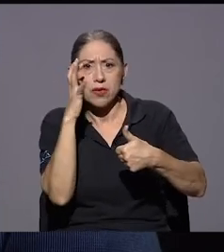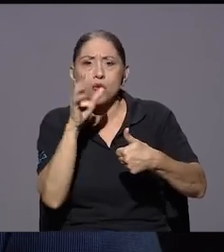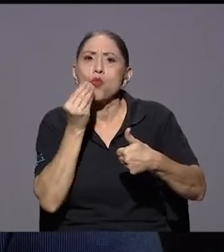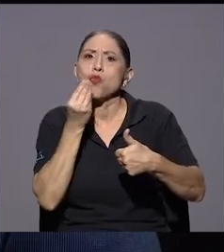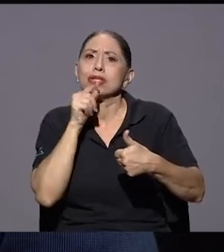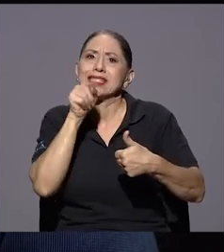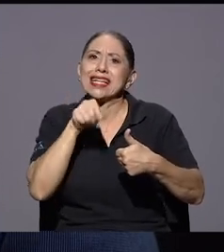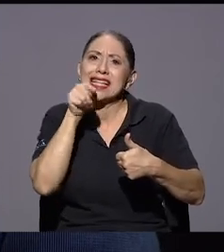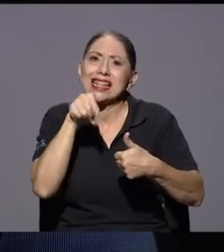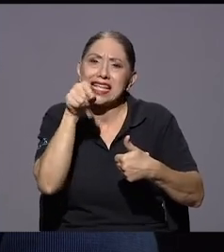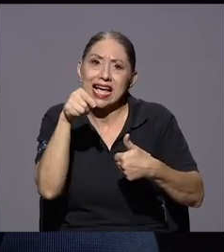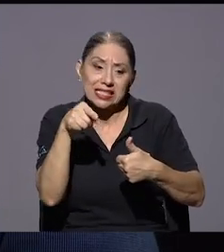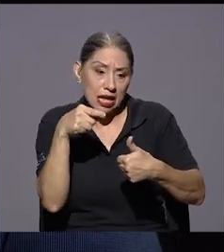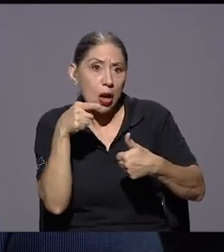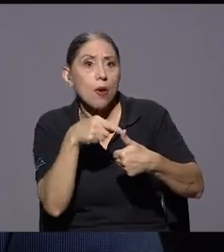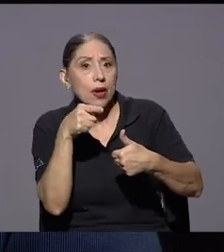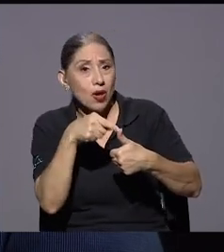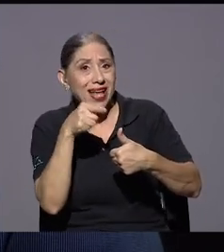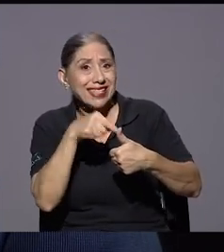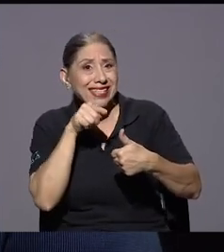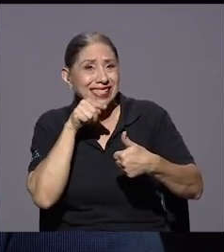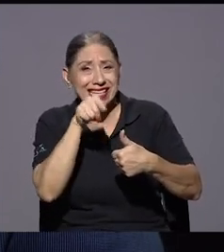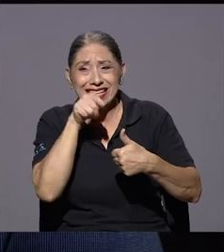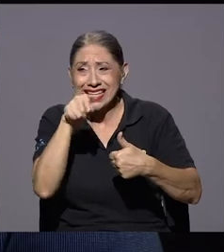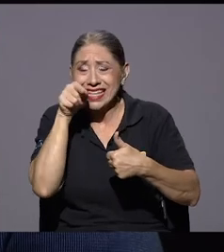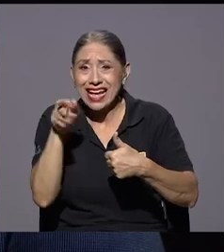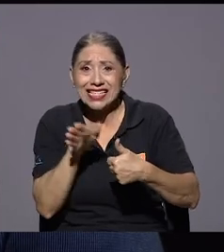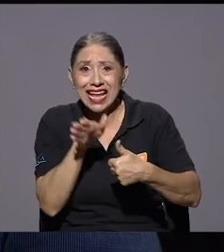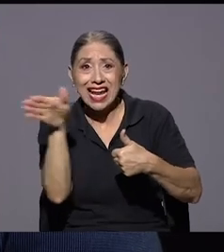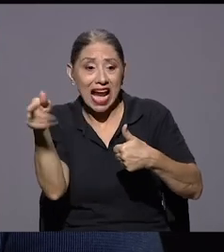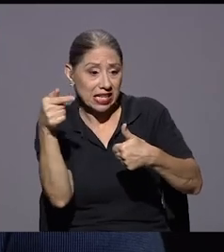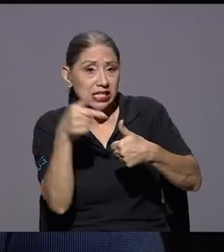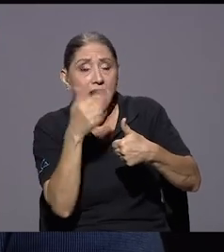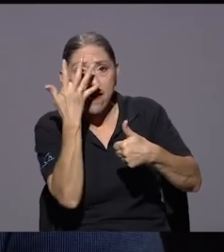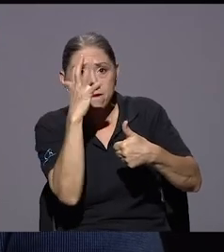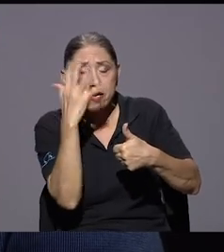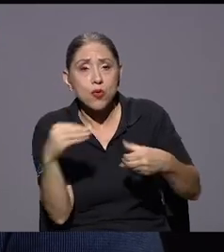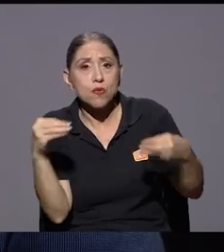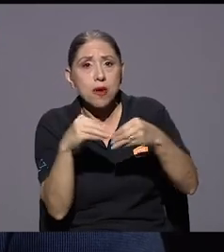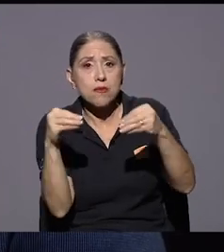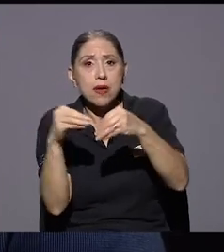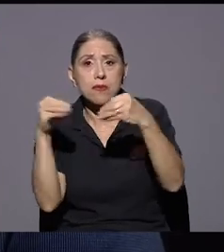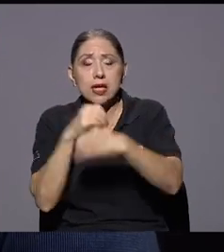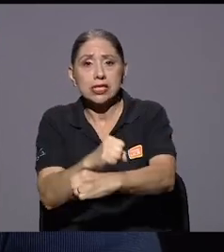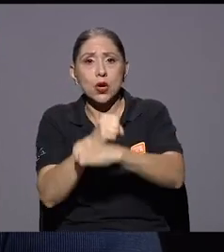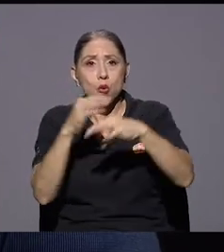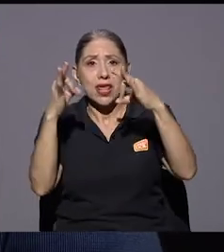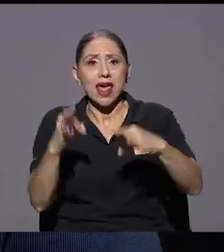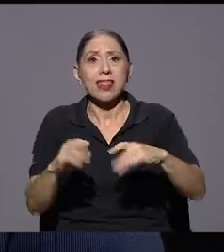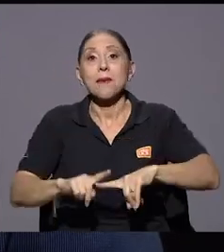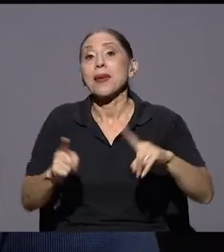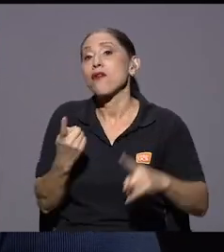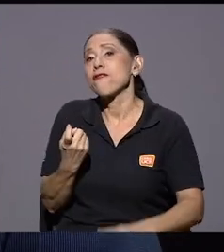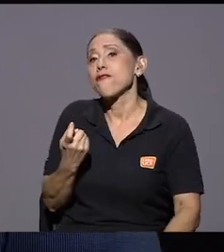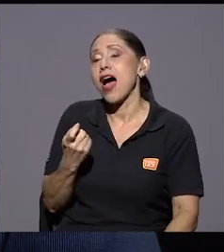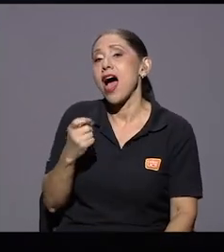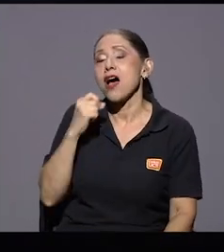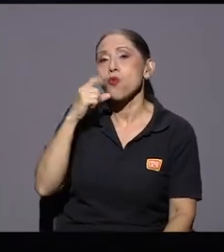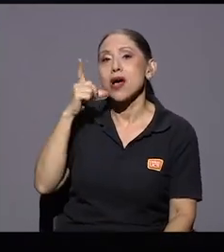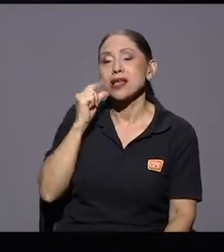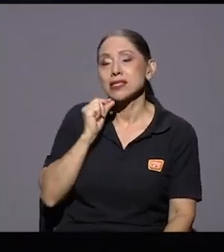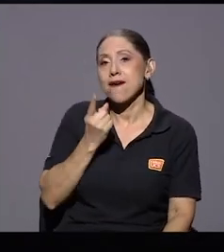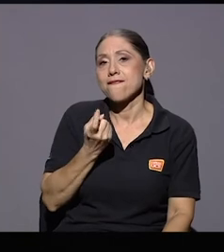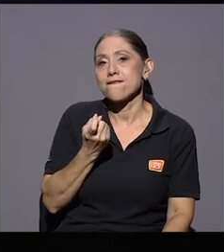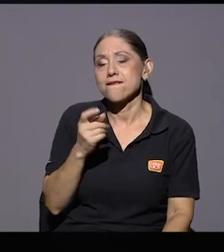pero ha ido aumentando por esas mismas críticas generales del mundo sus medidas de seguridad para esto Telegram no las tiene Whatsapp no las tiene